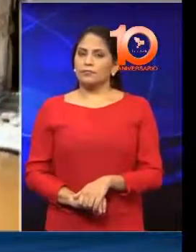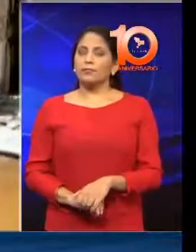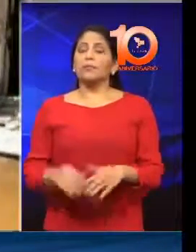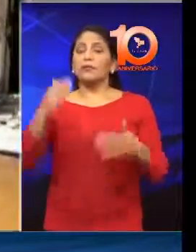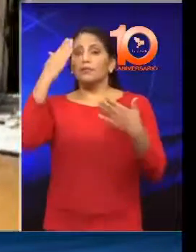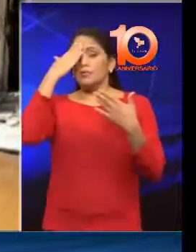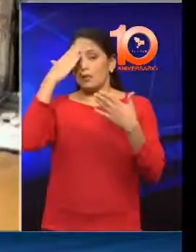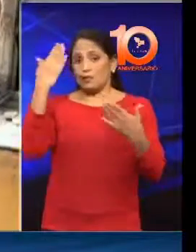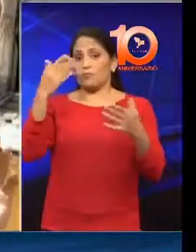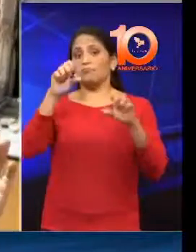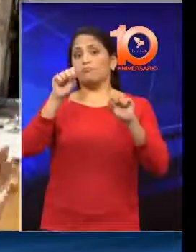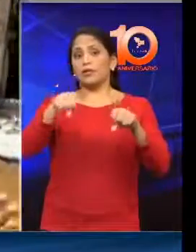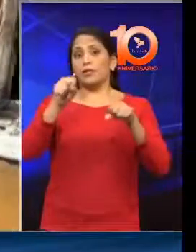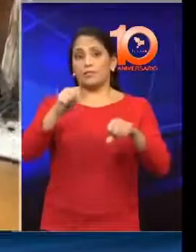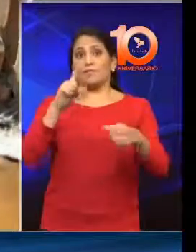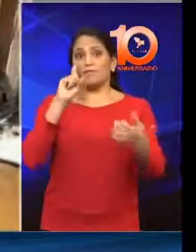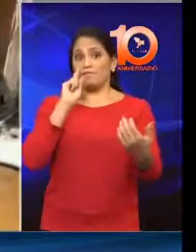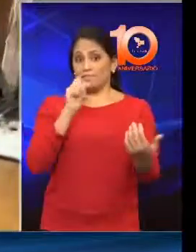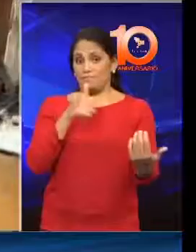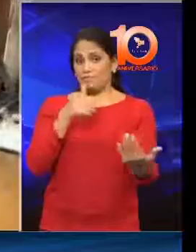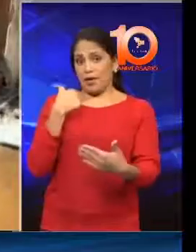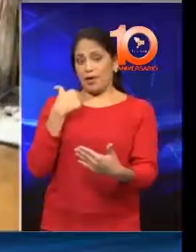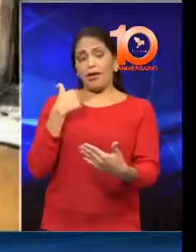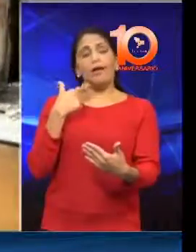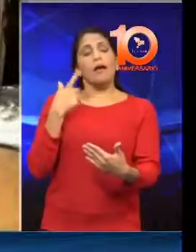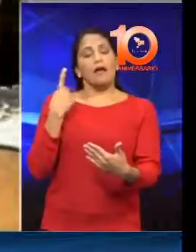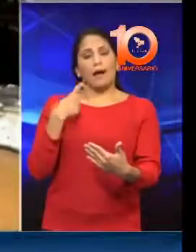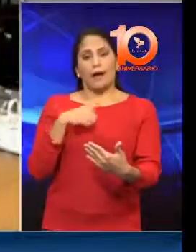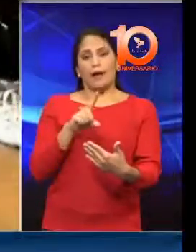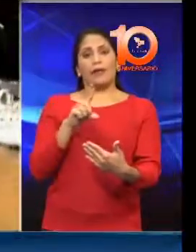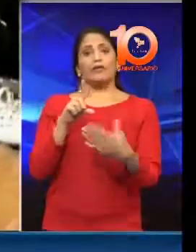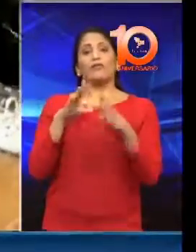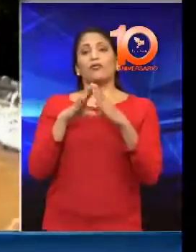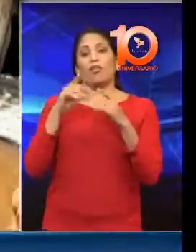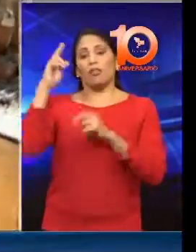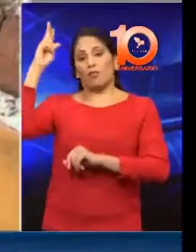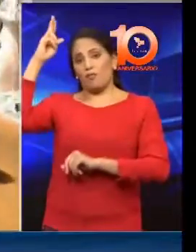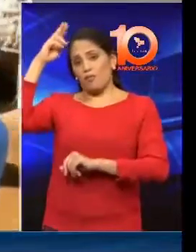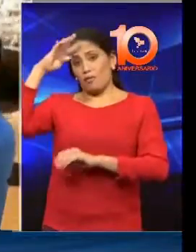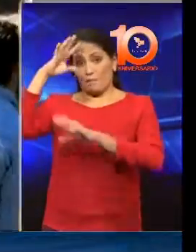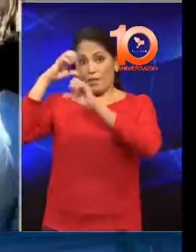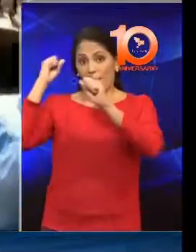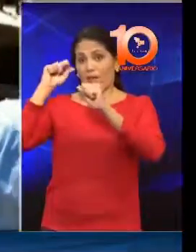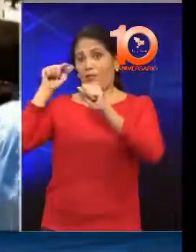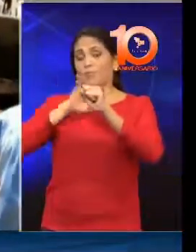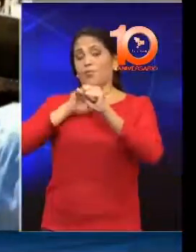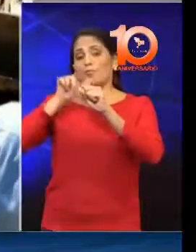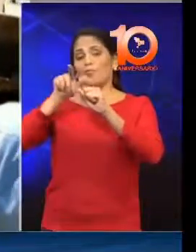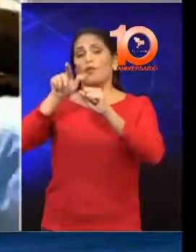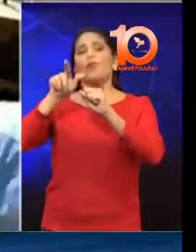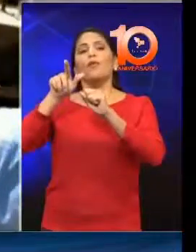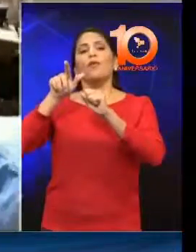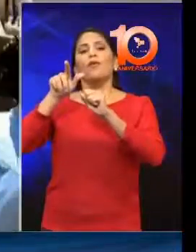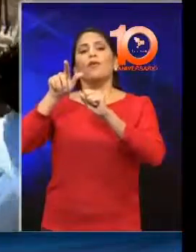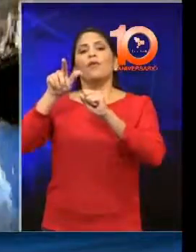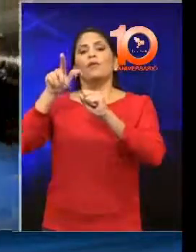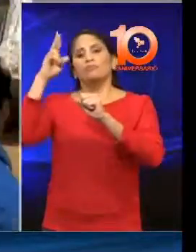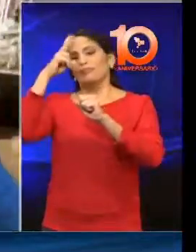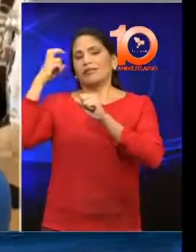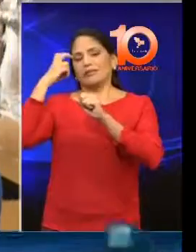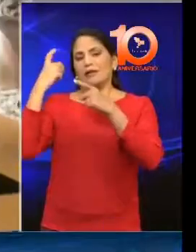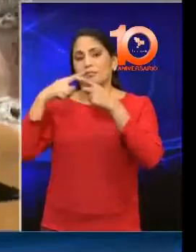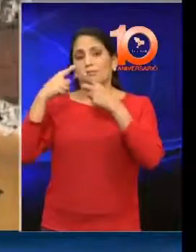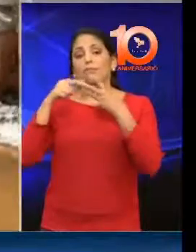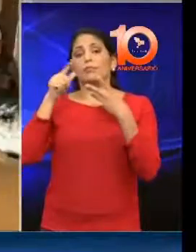Saludos, así es. A mi fondo tienen lo que queda, el consulado de Italia aquí en el Cairo. Les mostraré imágenes de cómo ha quedado